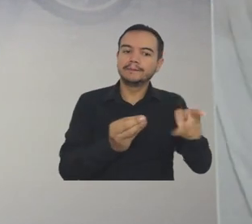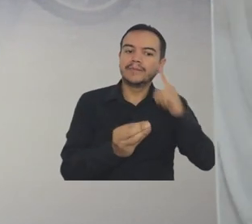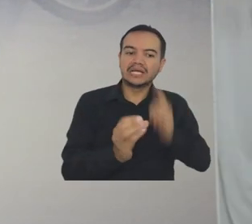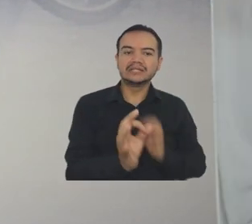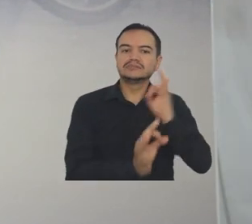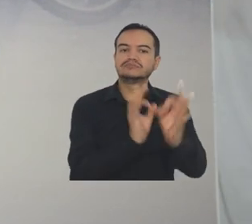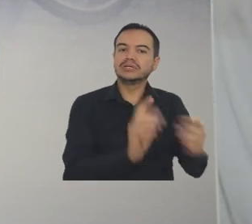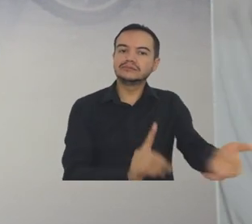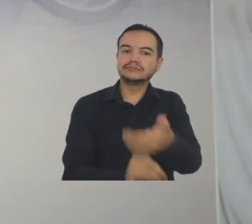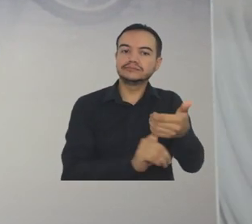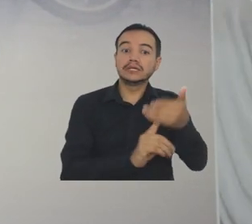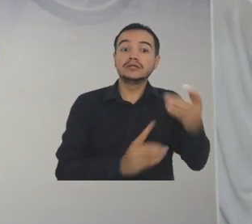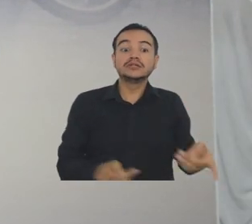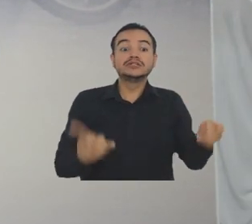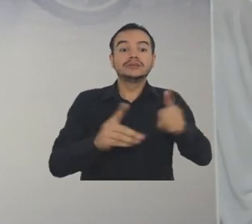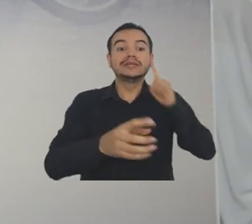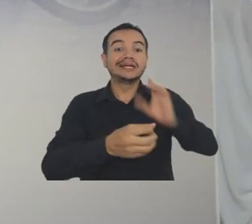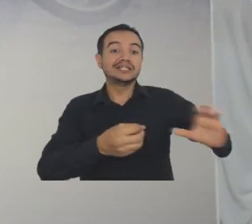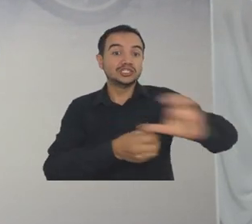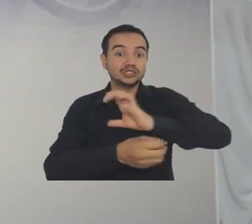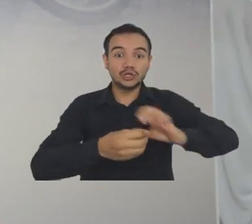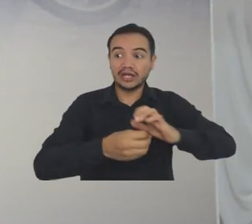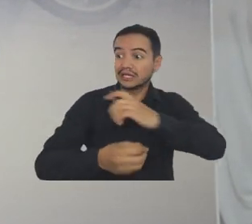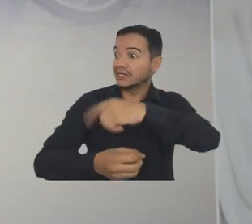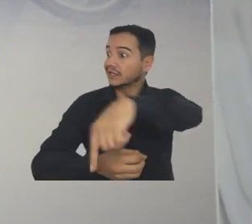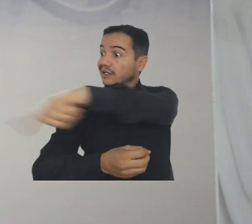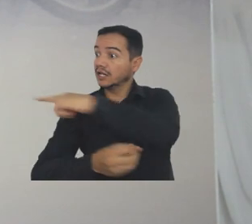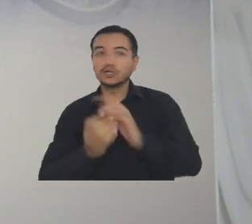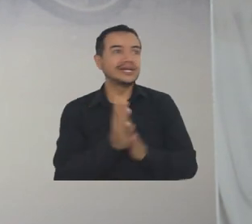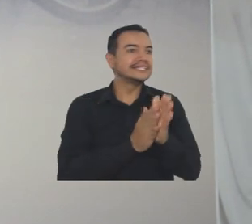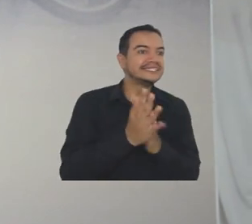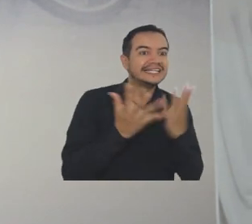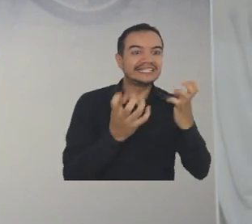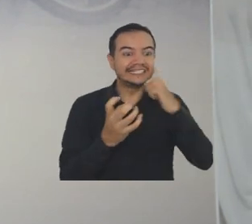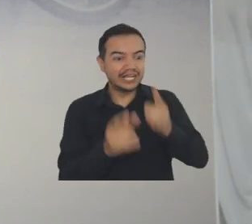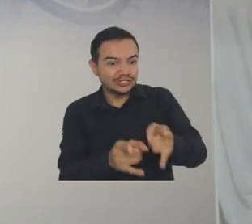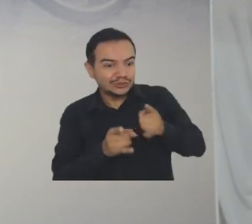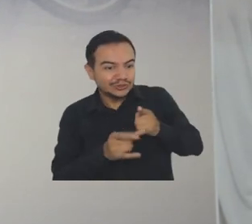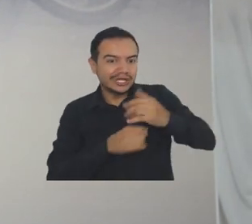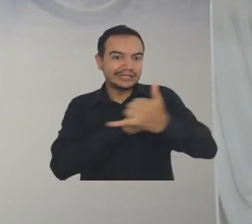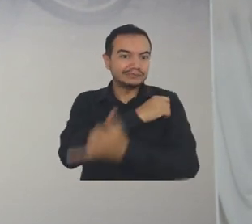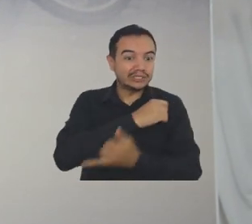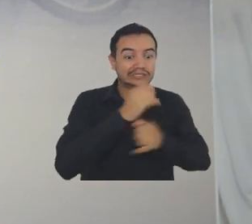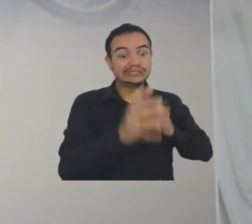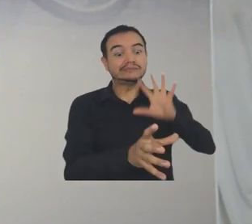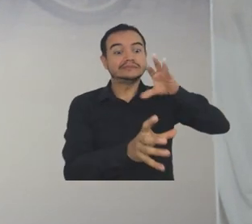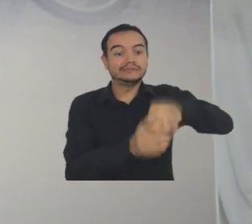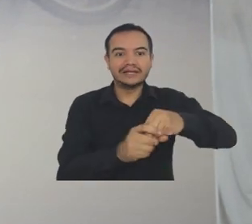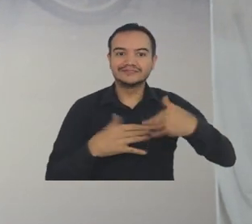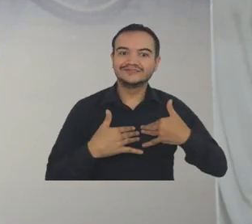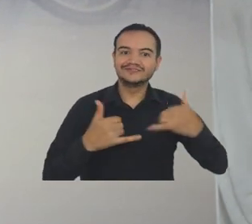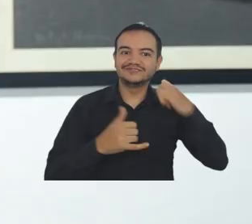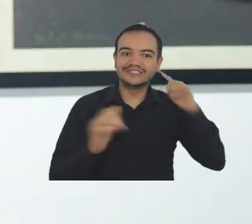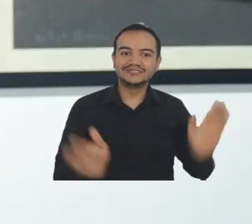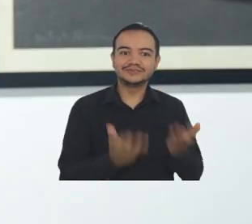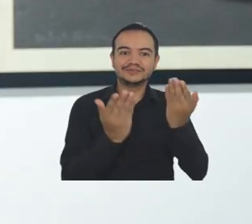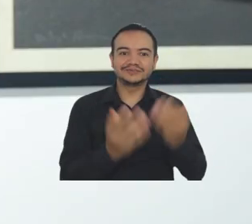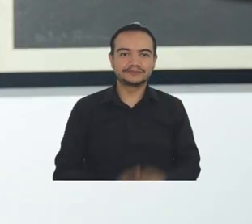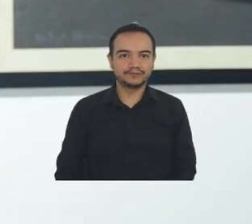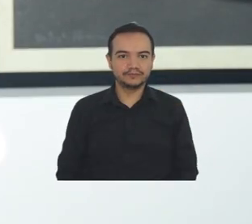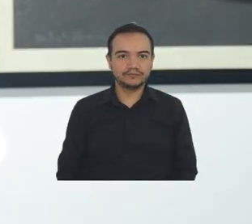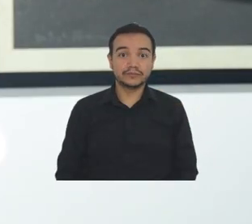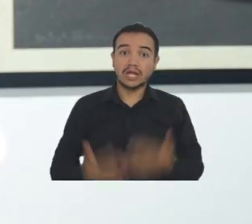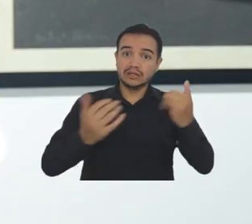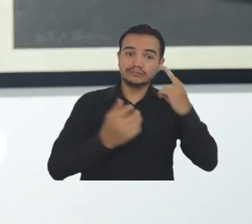desarrollo sostenible y regenerativo, para construir una ciudad al alcance de los sueños de todo lo que la queremos, vivimos y disfrutamos de ella. Vamos a